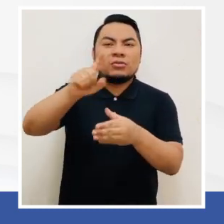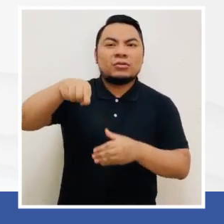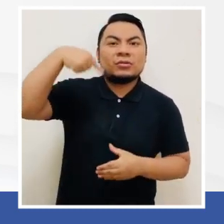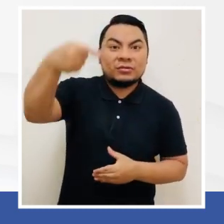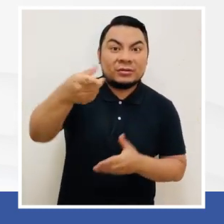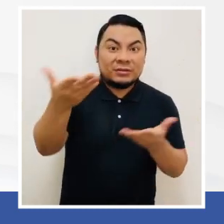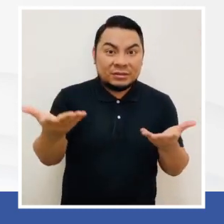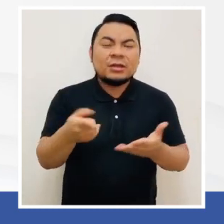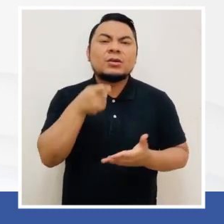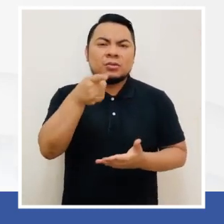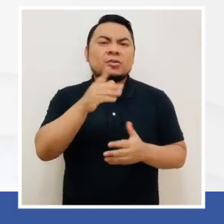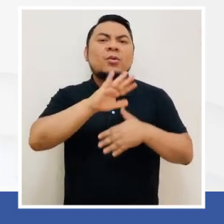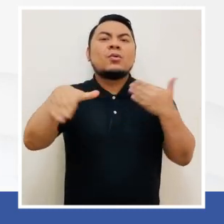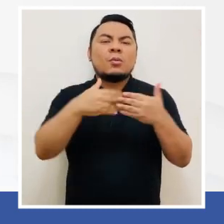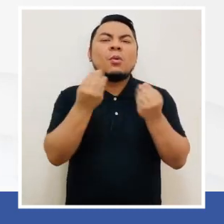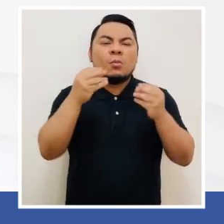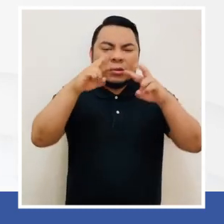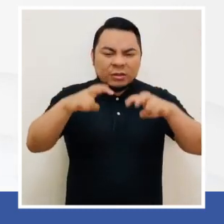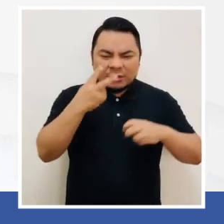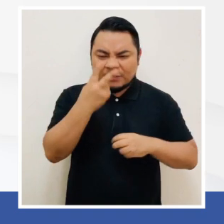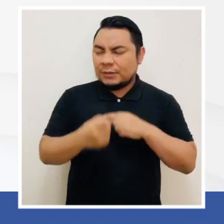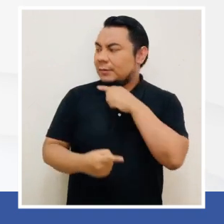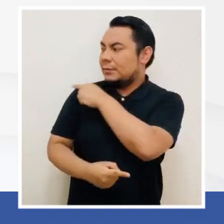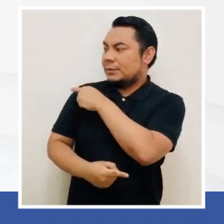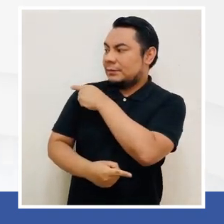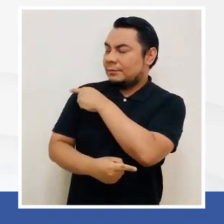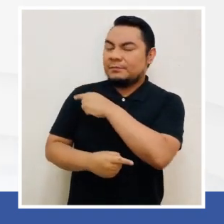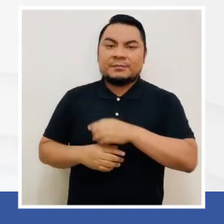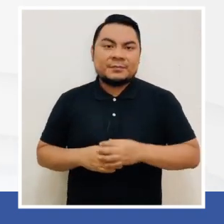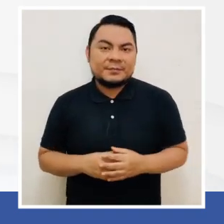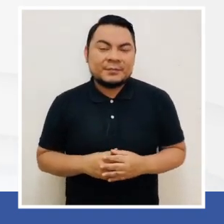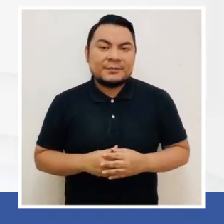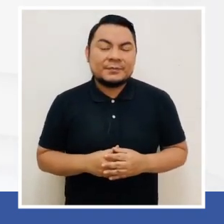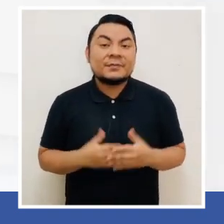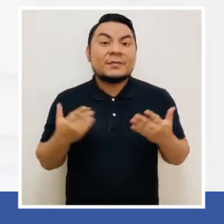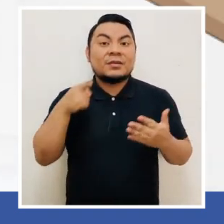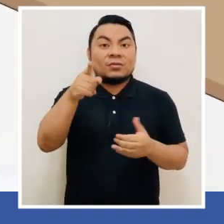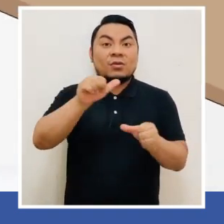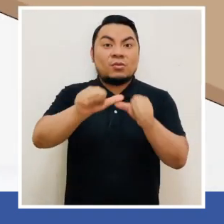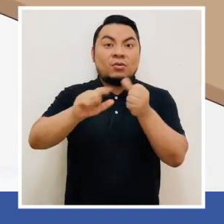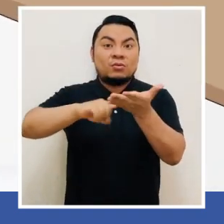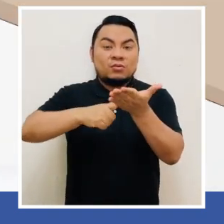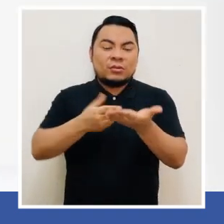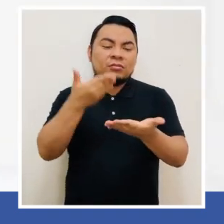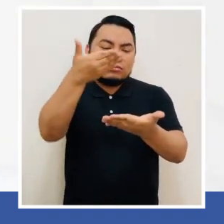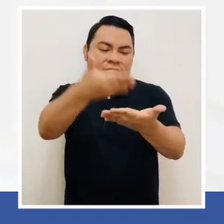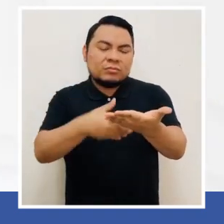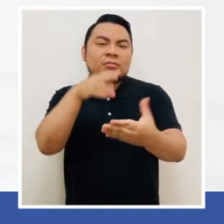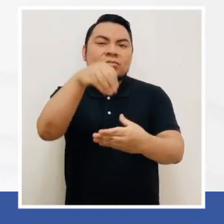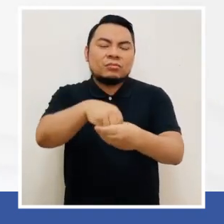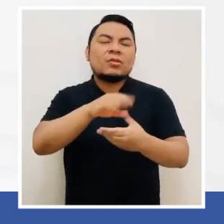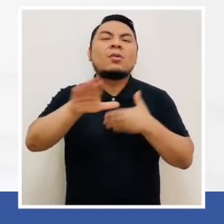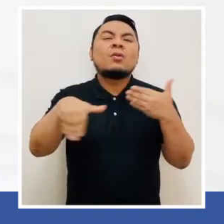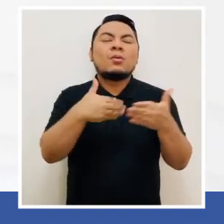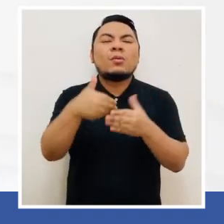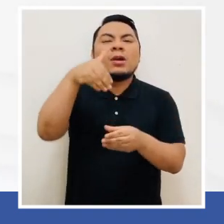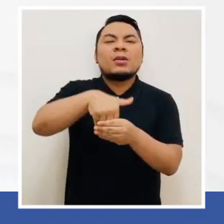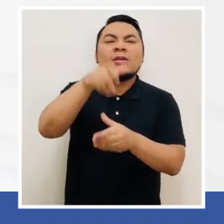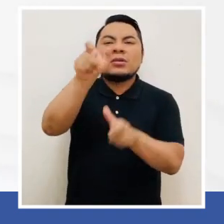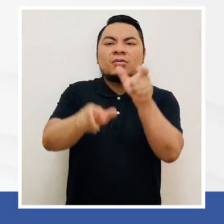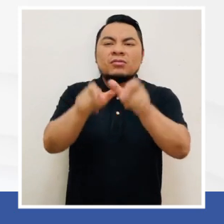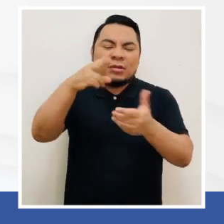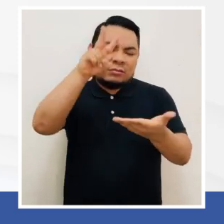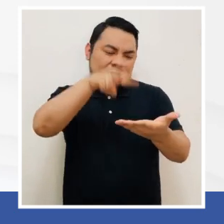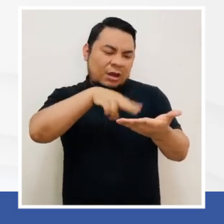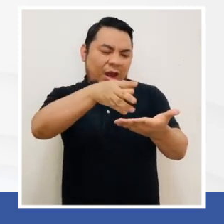presidencial, ingresa a www.ompeduca.edu.pe, coloca tu DNI, selecciona el curso para electores,